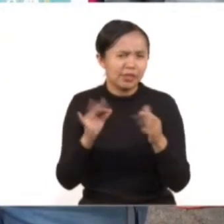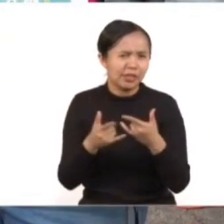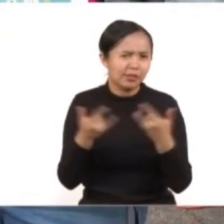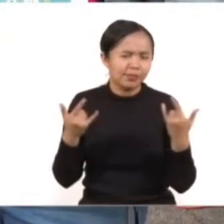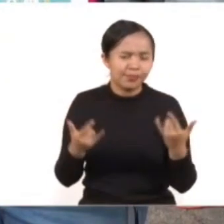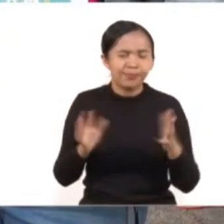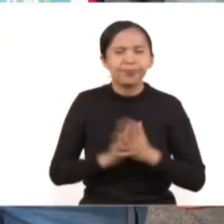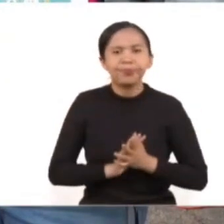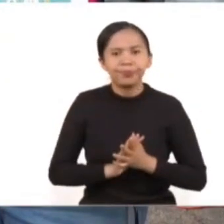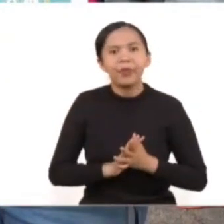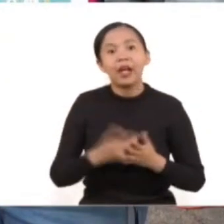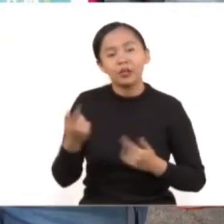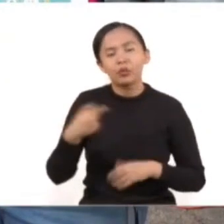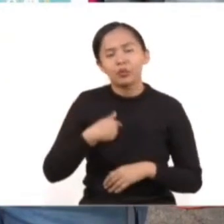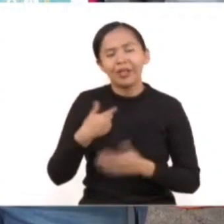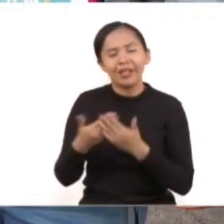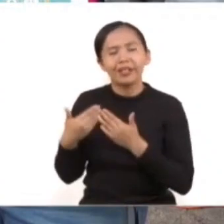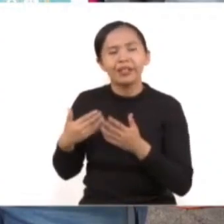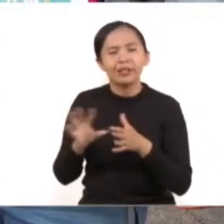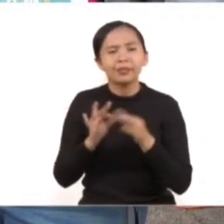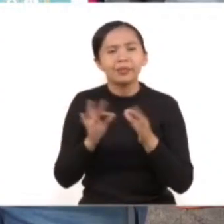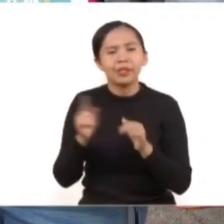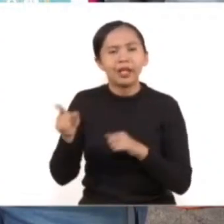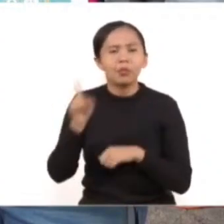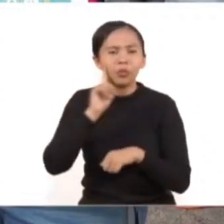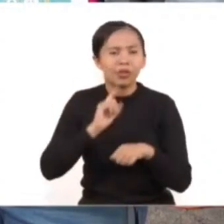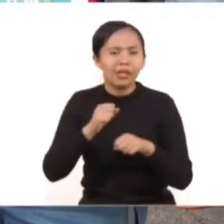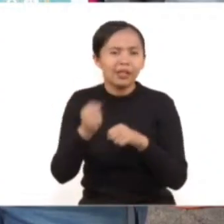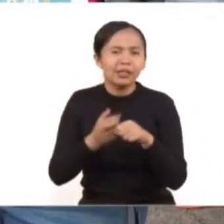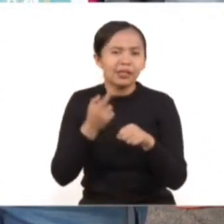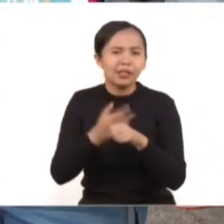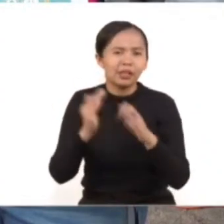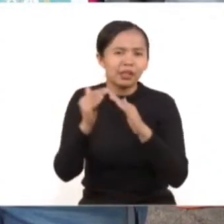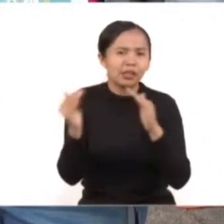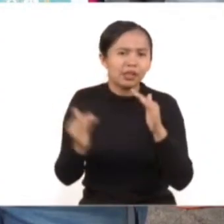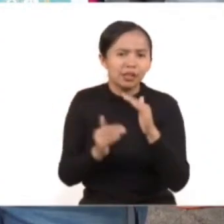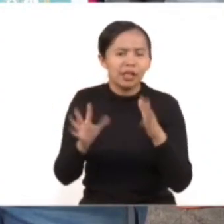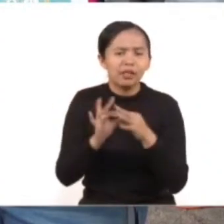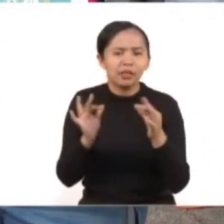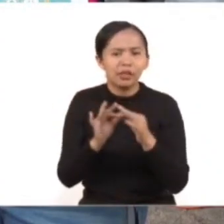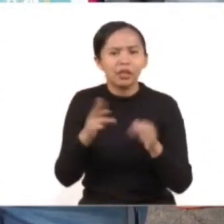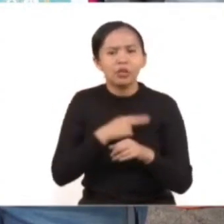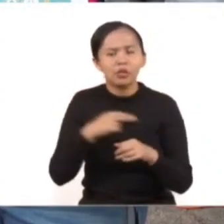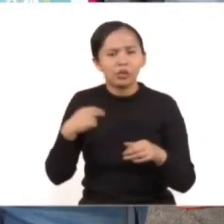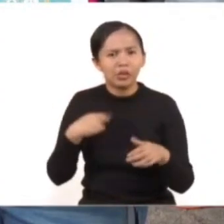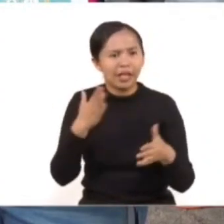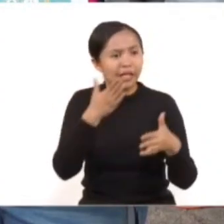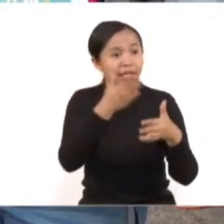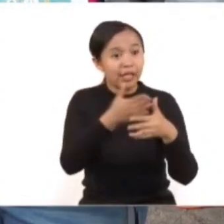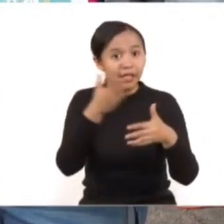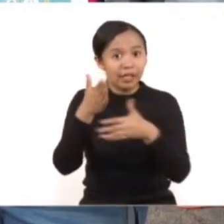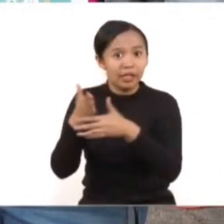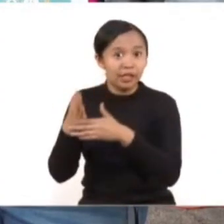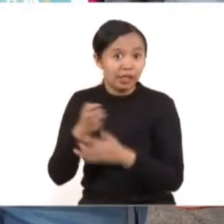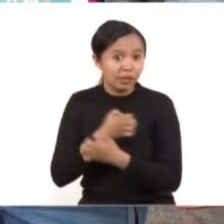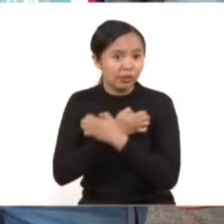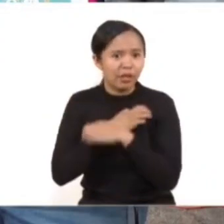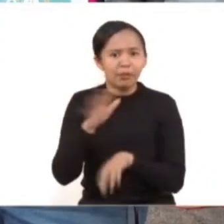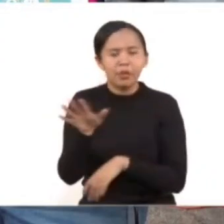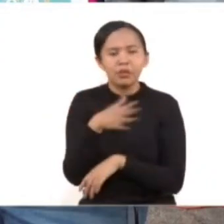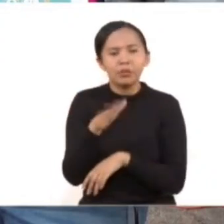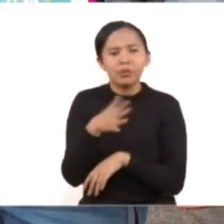yo a la subsecretaria que a partir de que hemos lanzado esta estrategia de intervención en los espacios educativos, tenemos